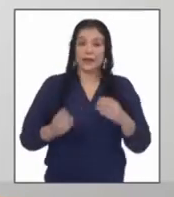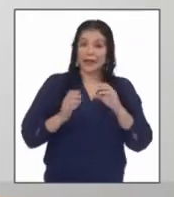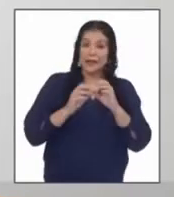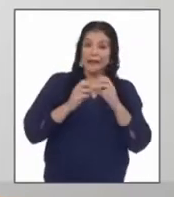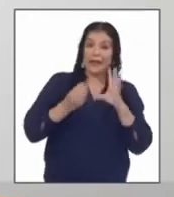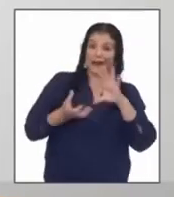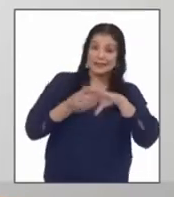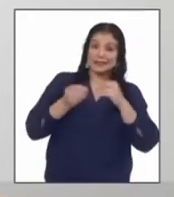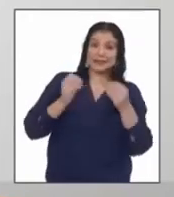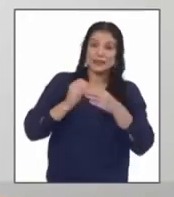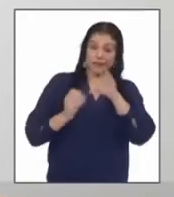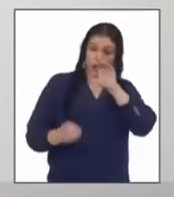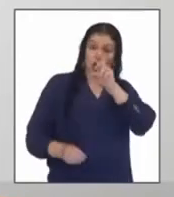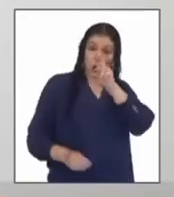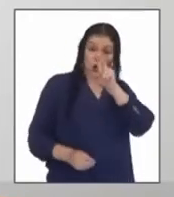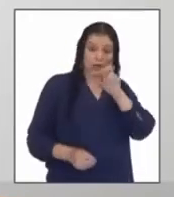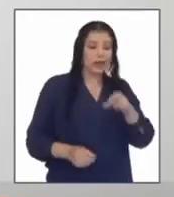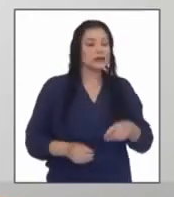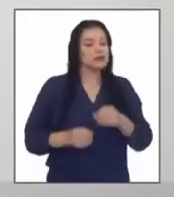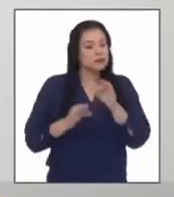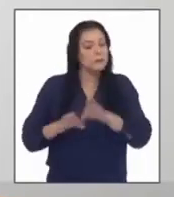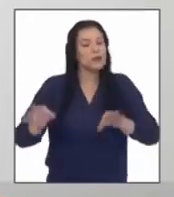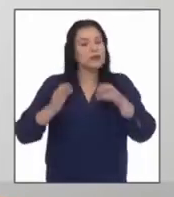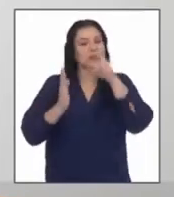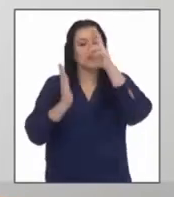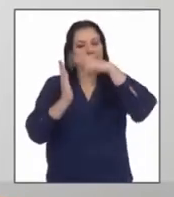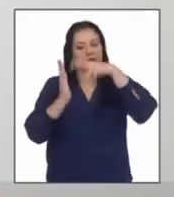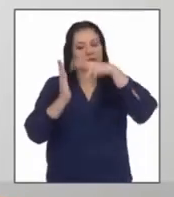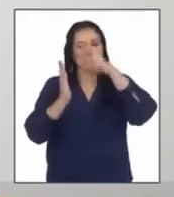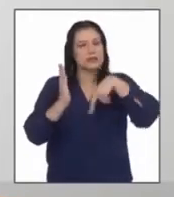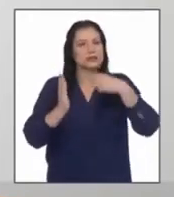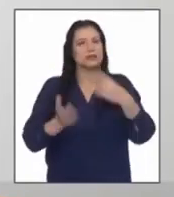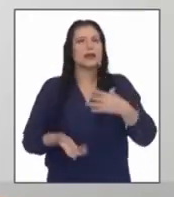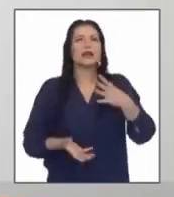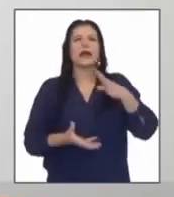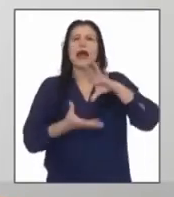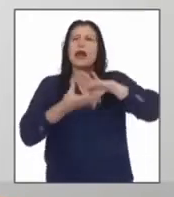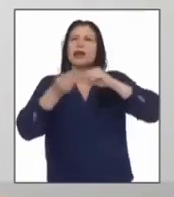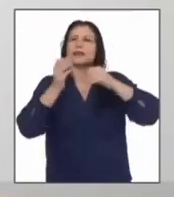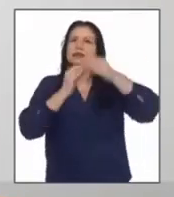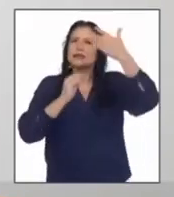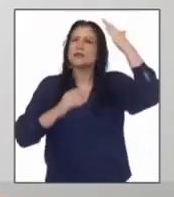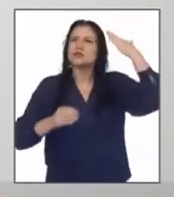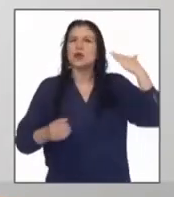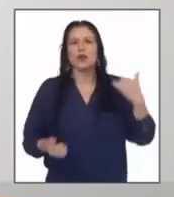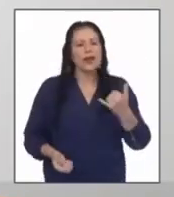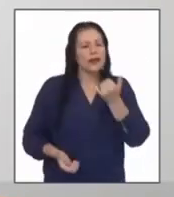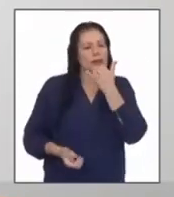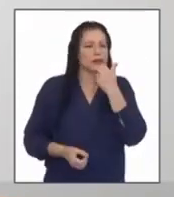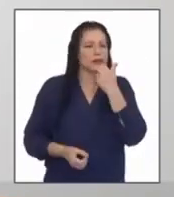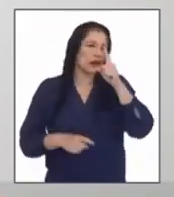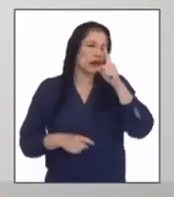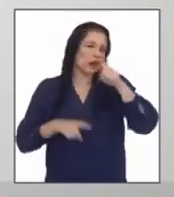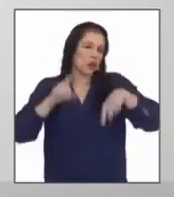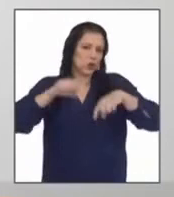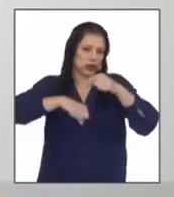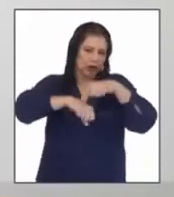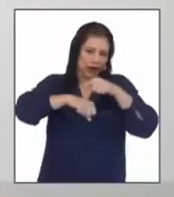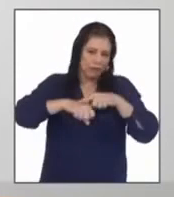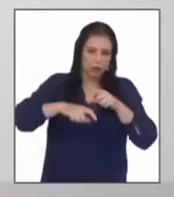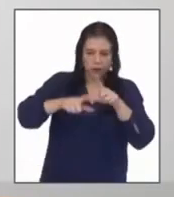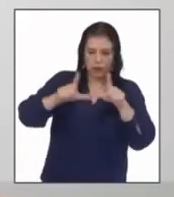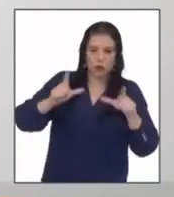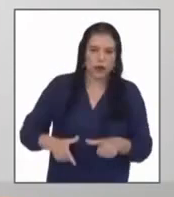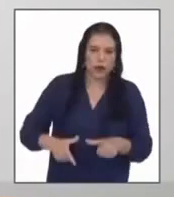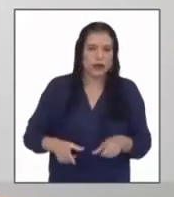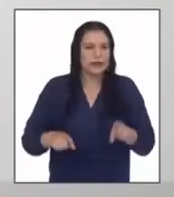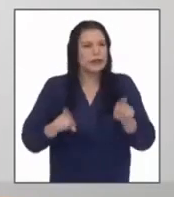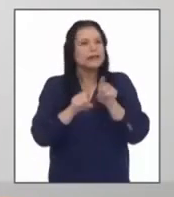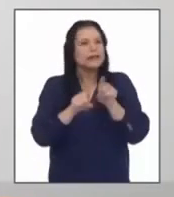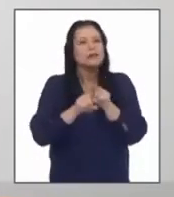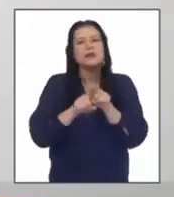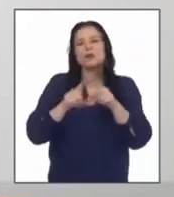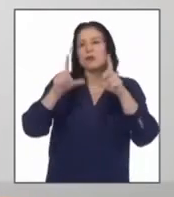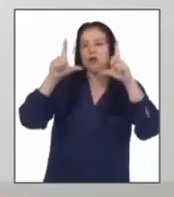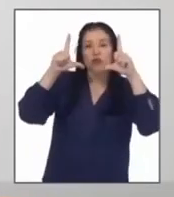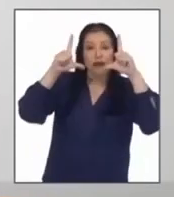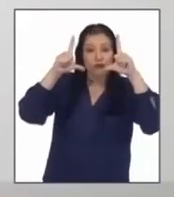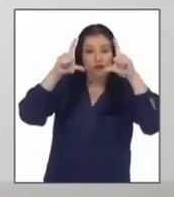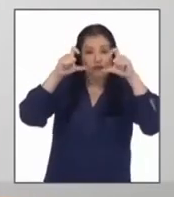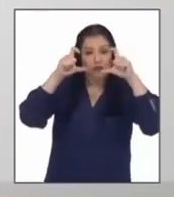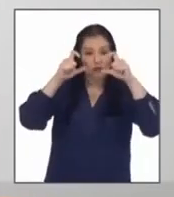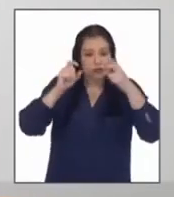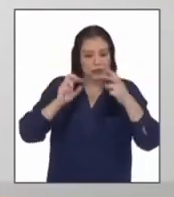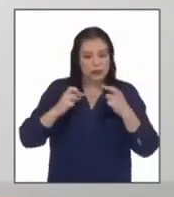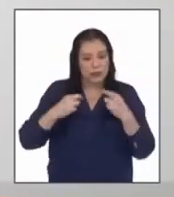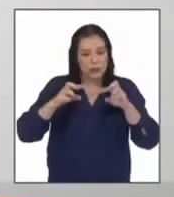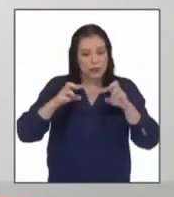importantes para registrar los sucesos ocurridos en un tiempo y espacio es como una foto que